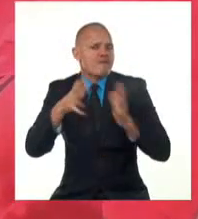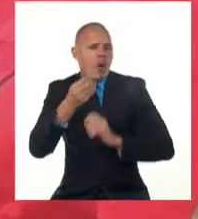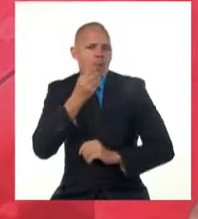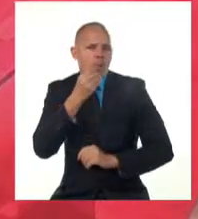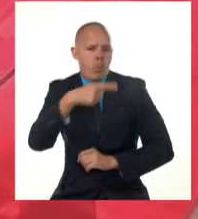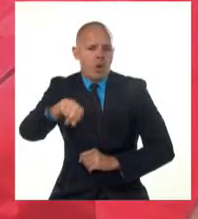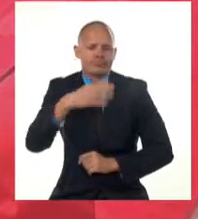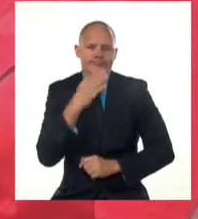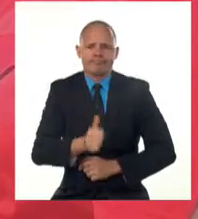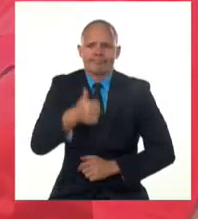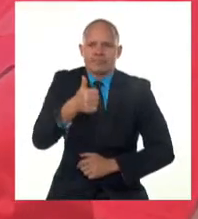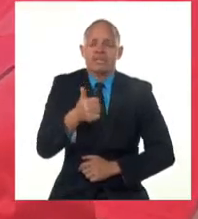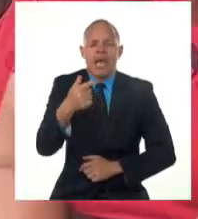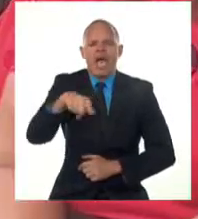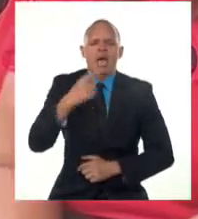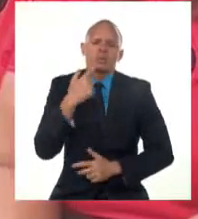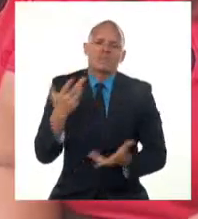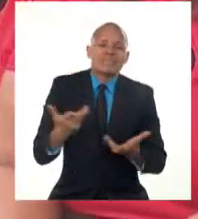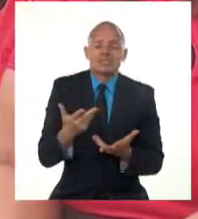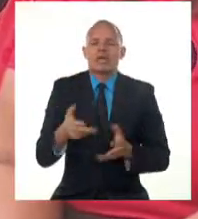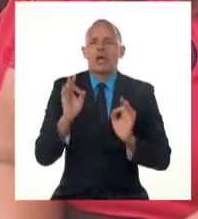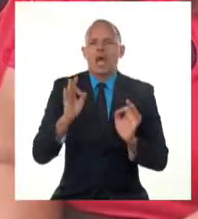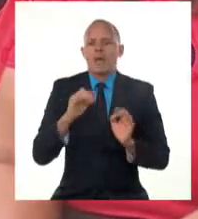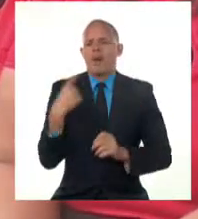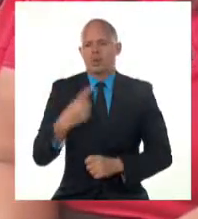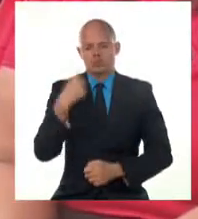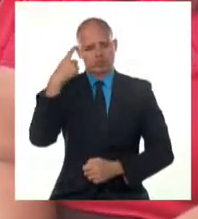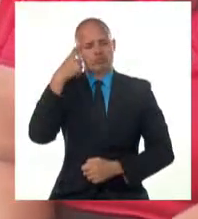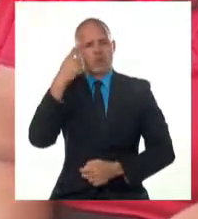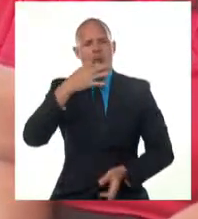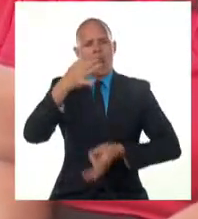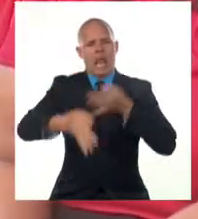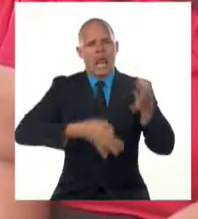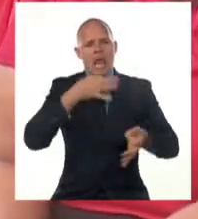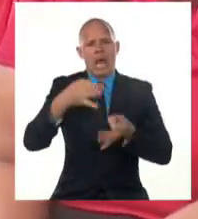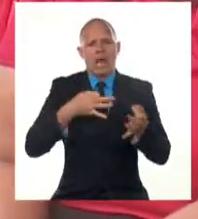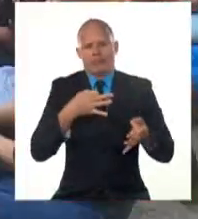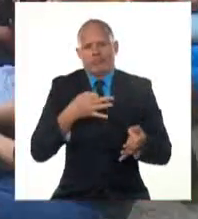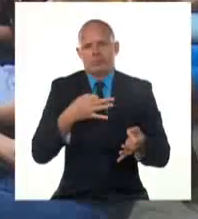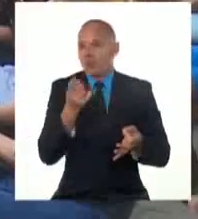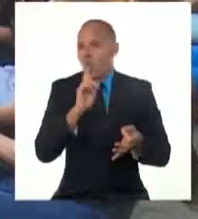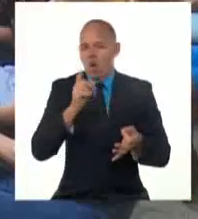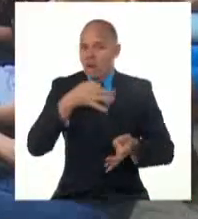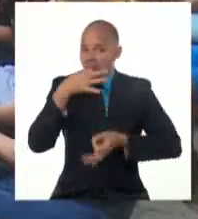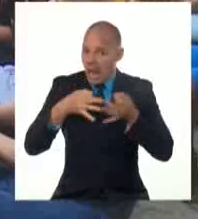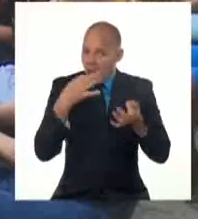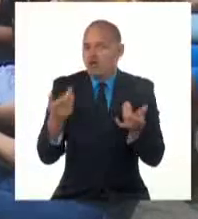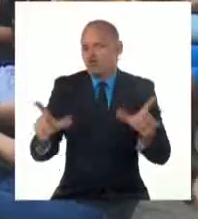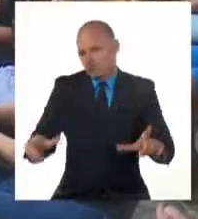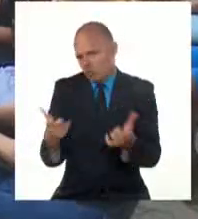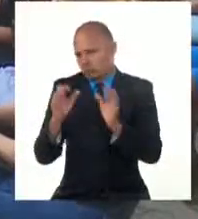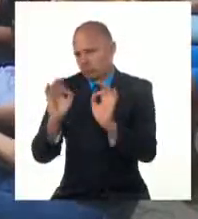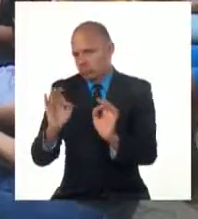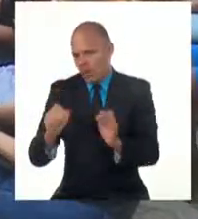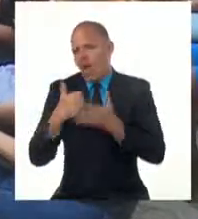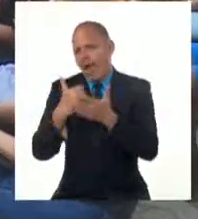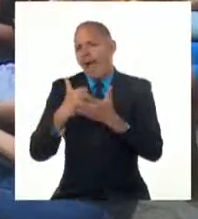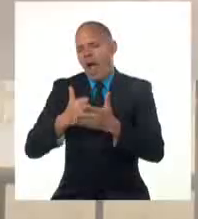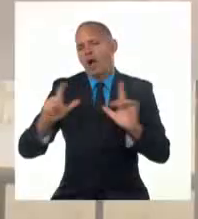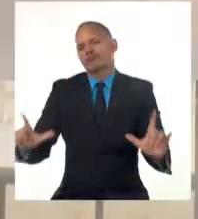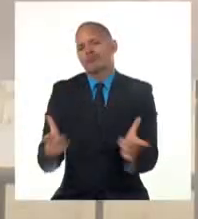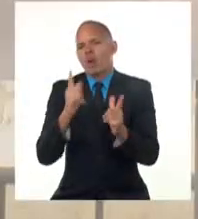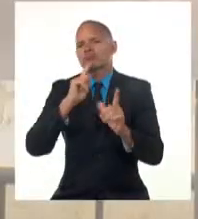Se trata de ser consecuentes con lo que decimos y con lo que hacemos en el fortalecimiento de la economía. Se trata de